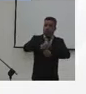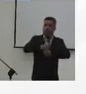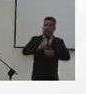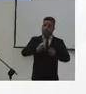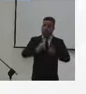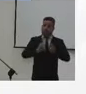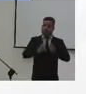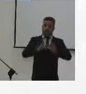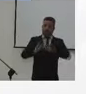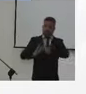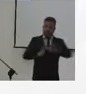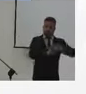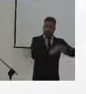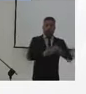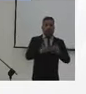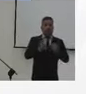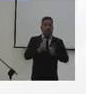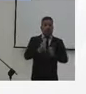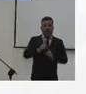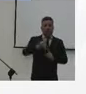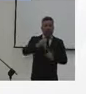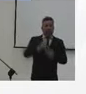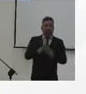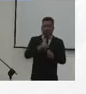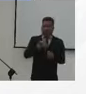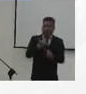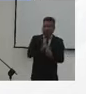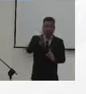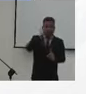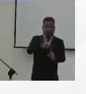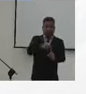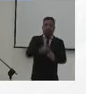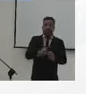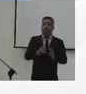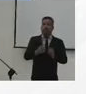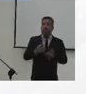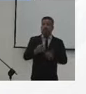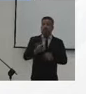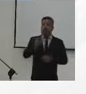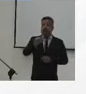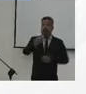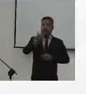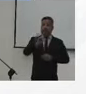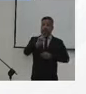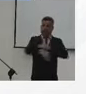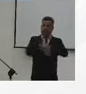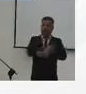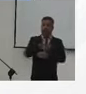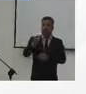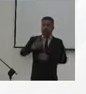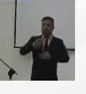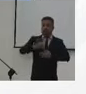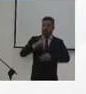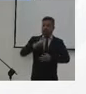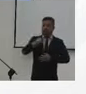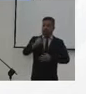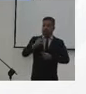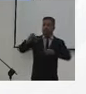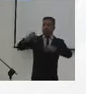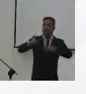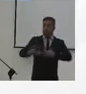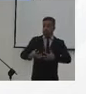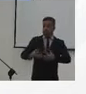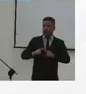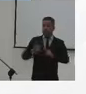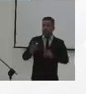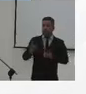seguir trabajando en esta reforma. Yo quiero ser muy concreto. La verdad es que nuestra querida viceministra es la que va a liderar estos